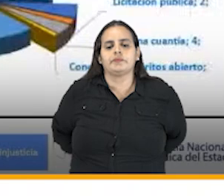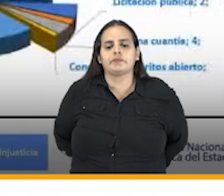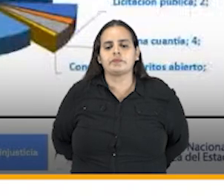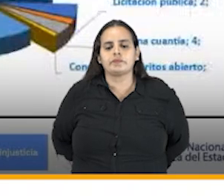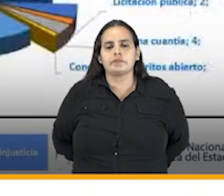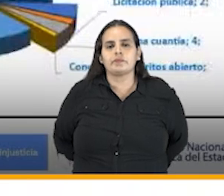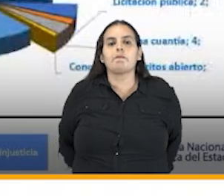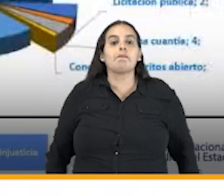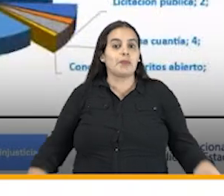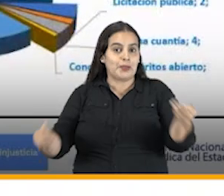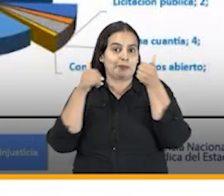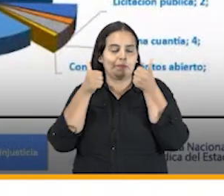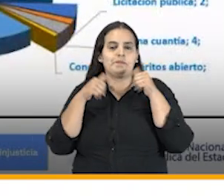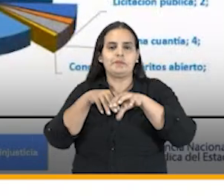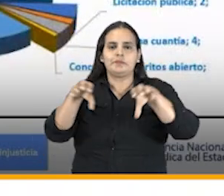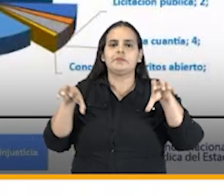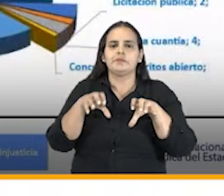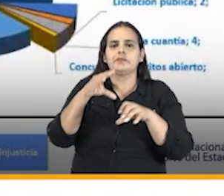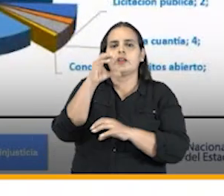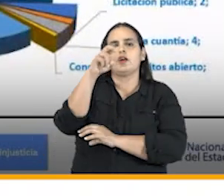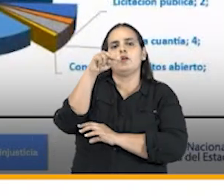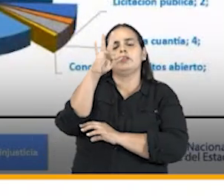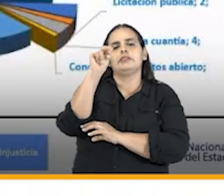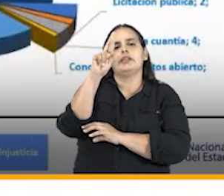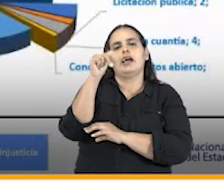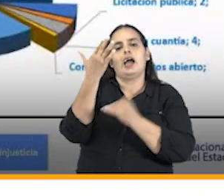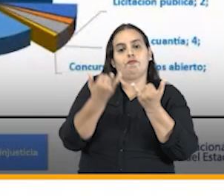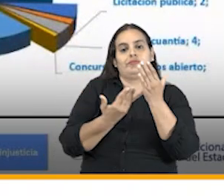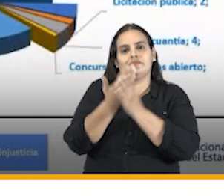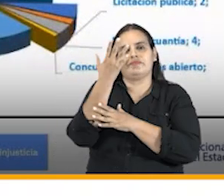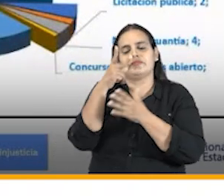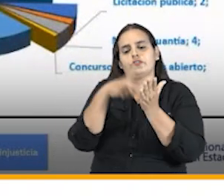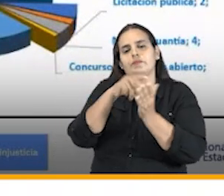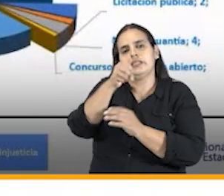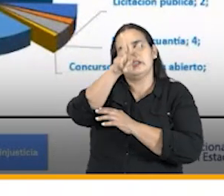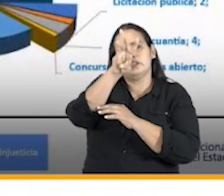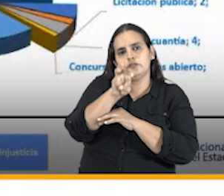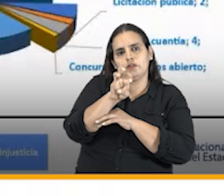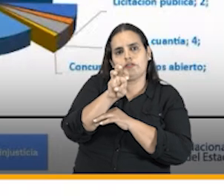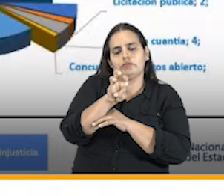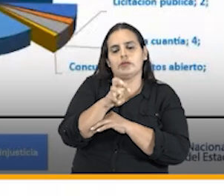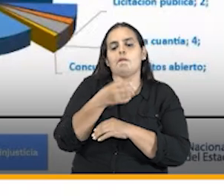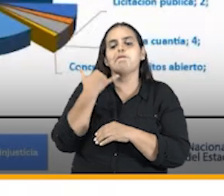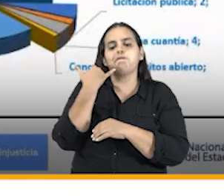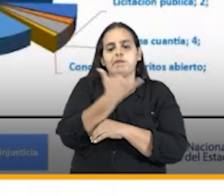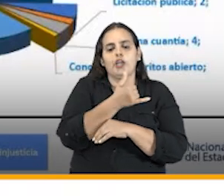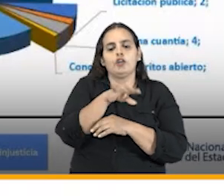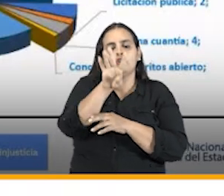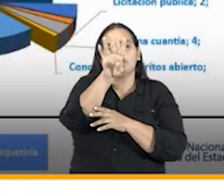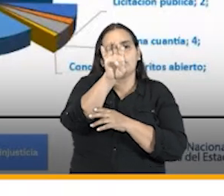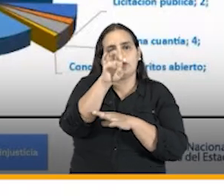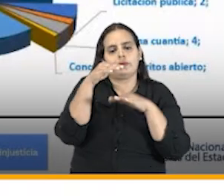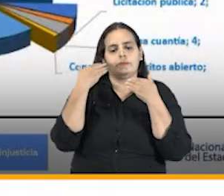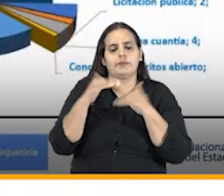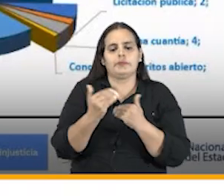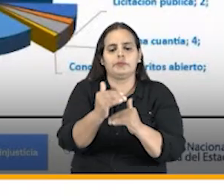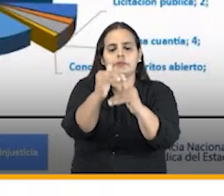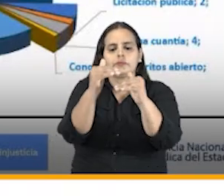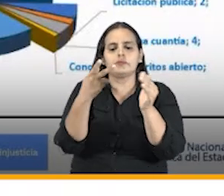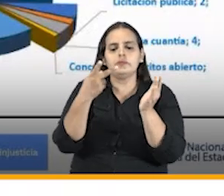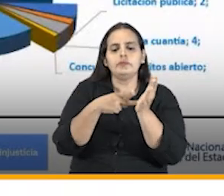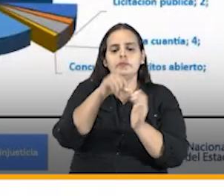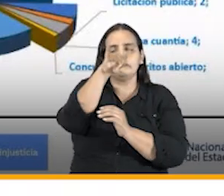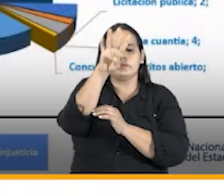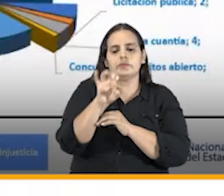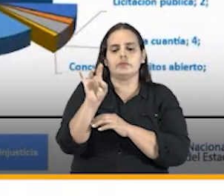bien en cuanto a gestión contractual en el 2018 hubo nueve procesos de gestión contractual 2019